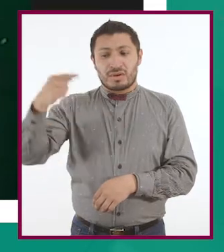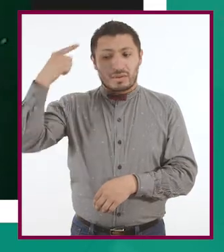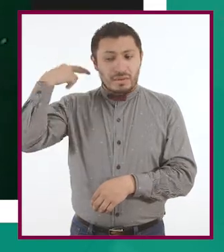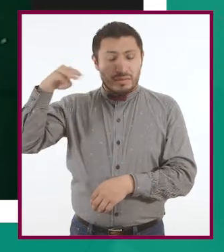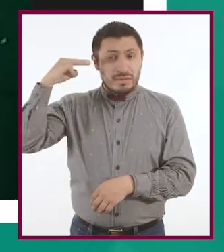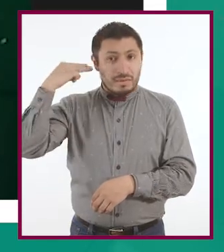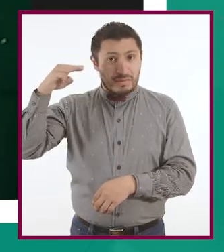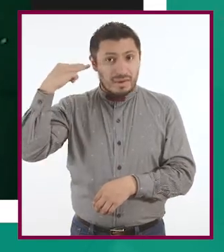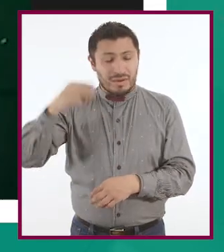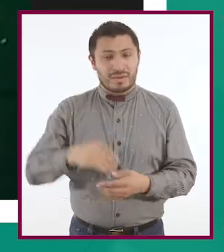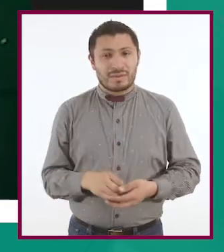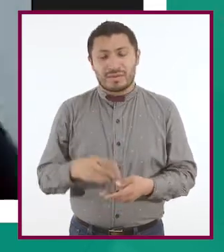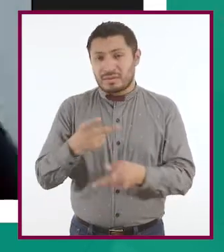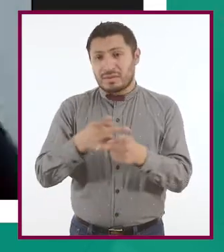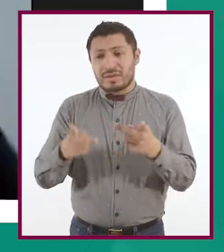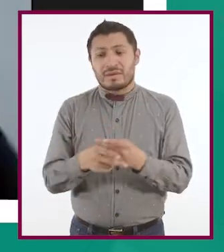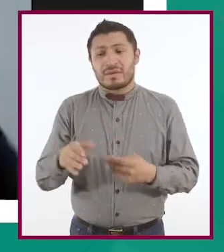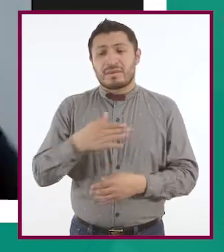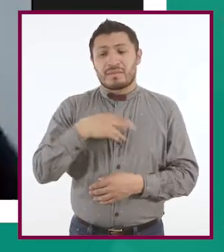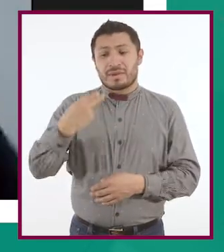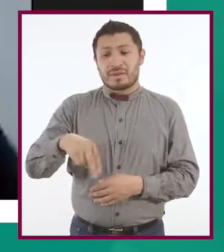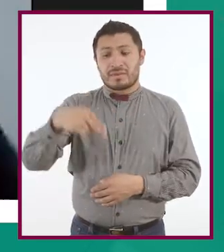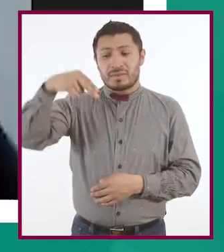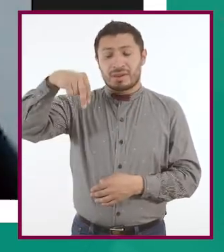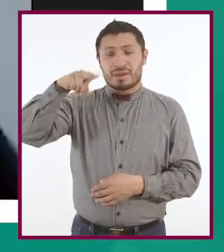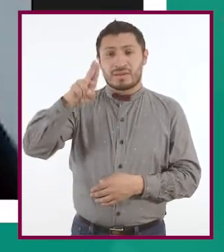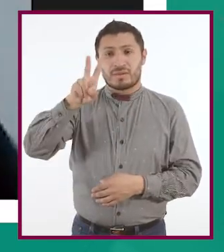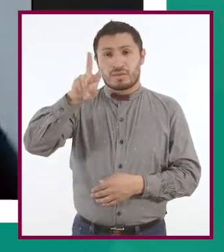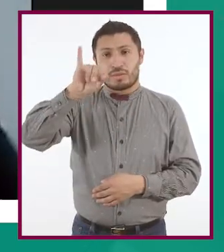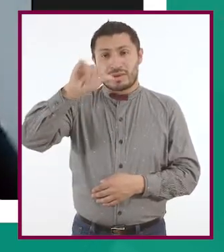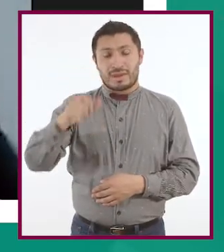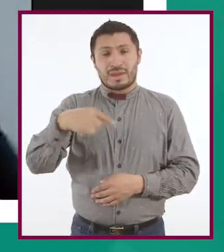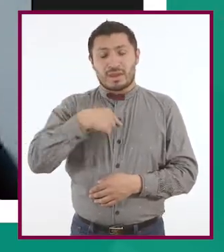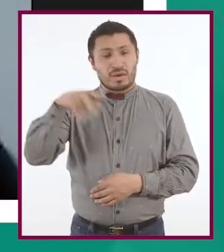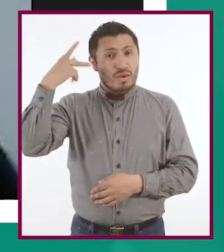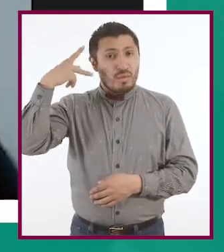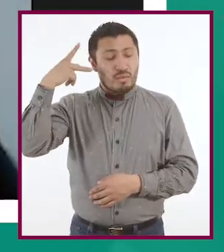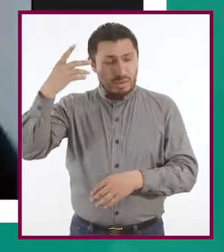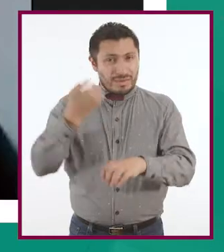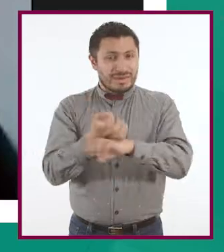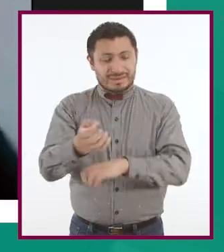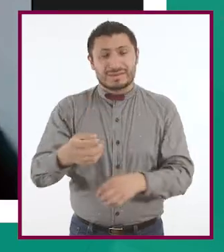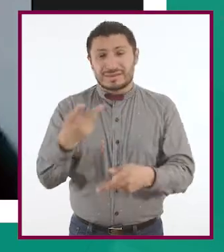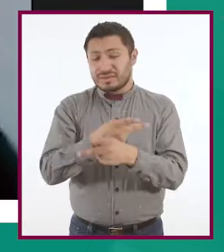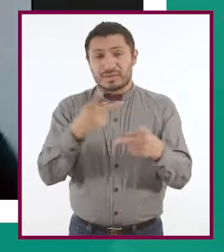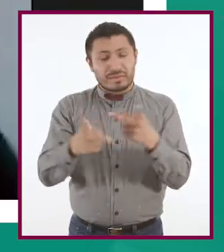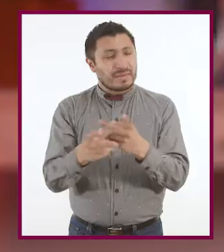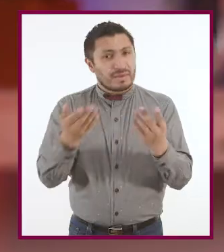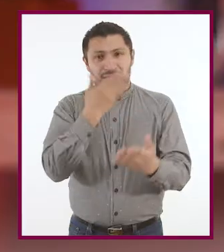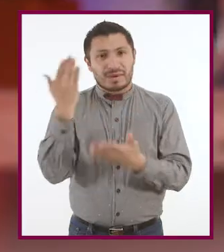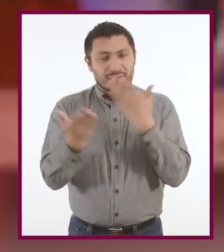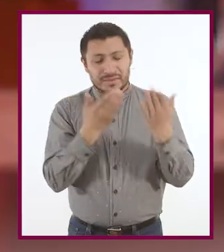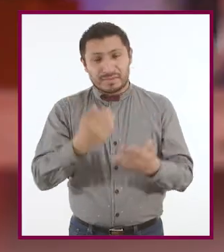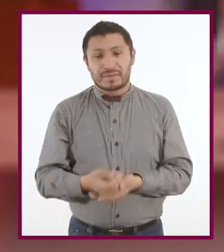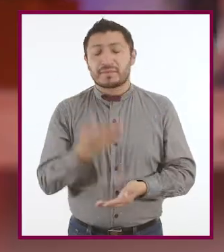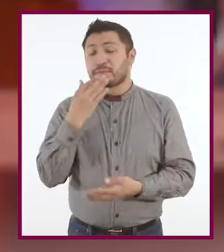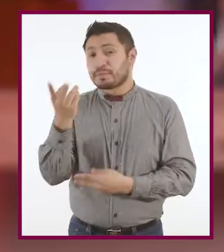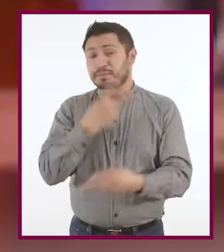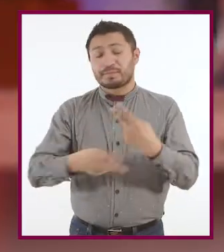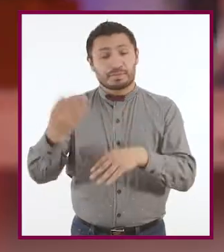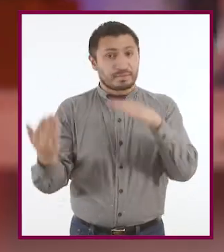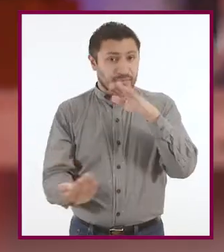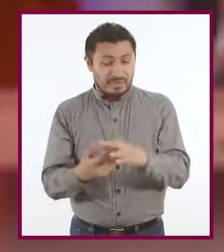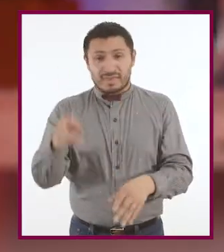CERVETIS 181. Mi nombre es Nubia Citlaly y soy del estado de Puebla del CERVETIS 44. Bienvenidos a la mesa.